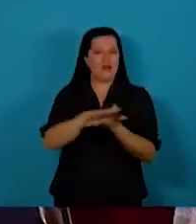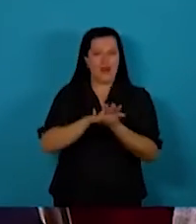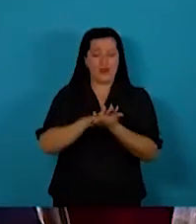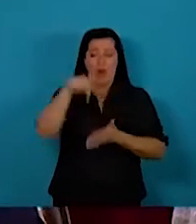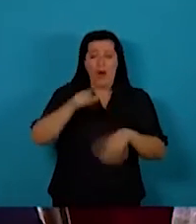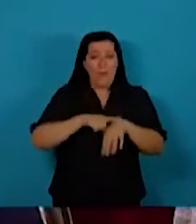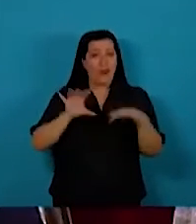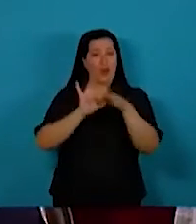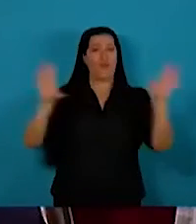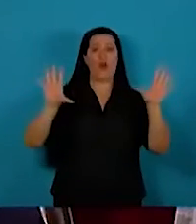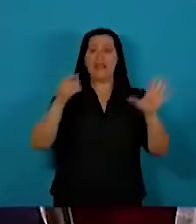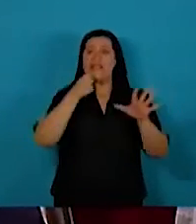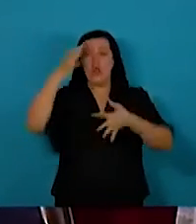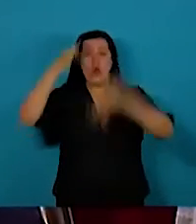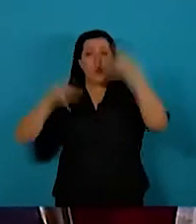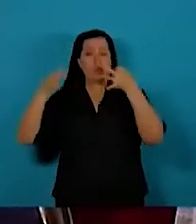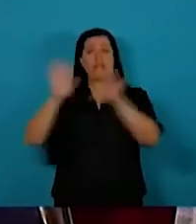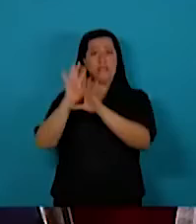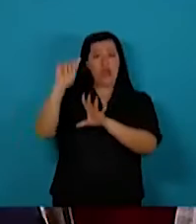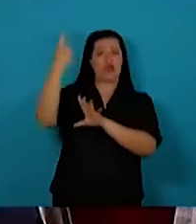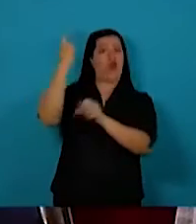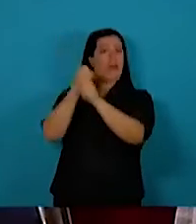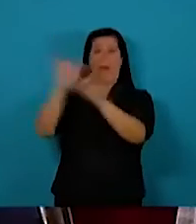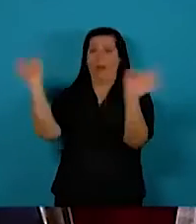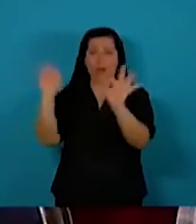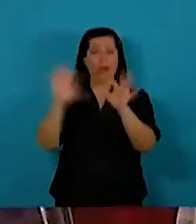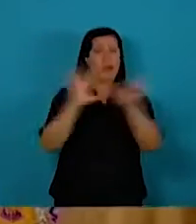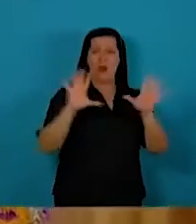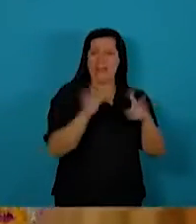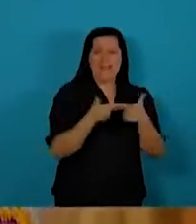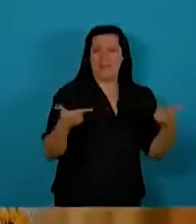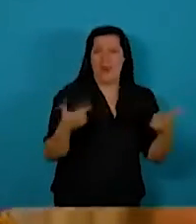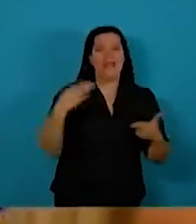democracia, sin justicia realmente independencia, no hay democracia.